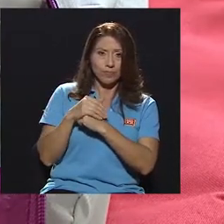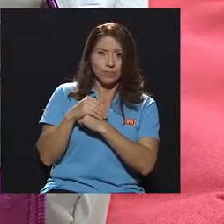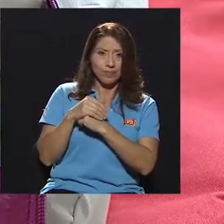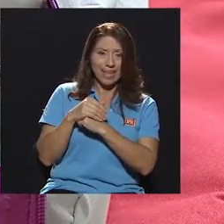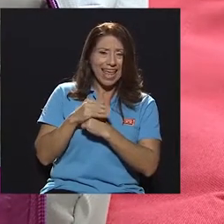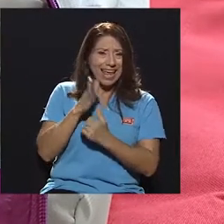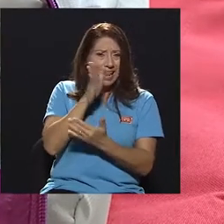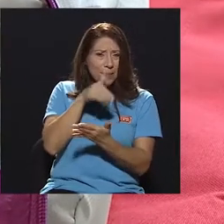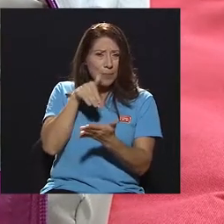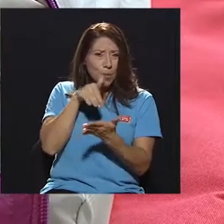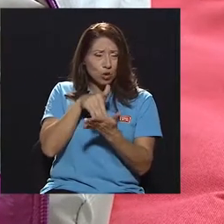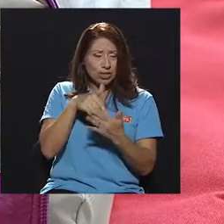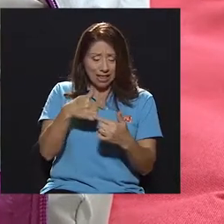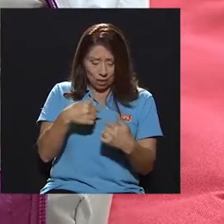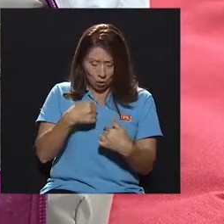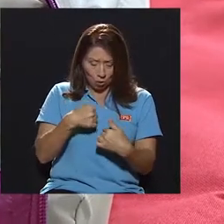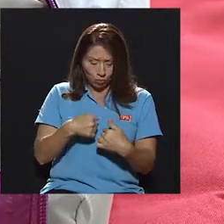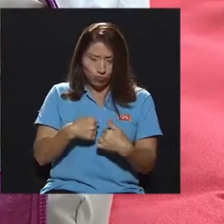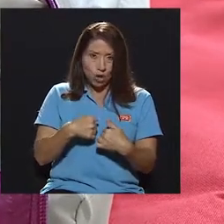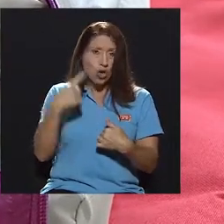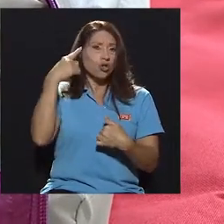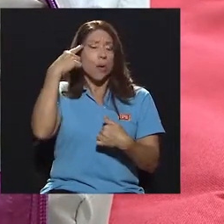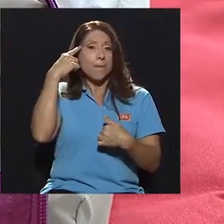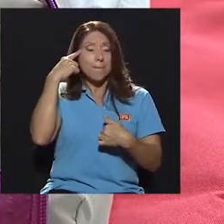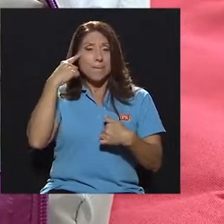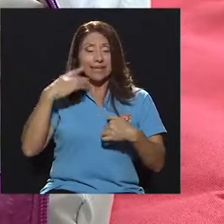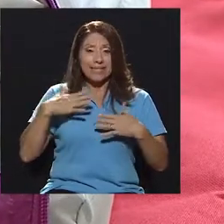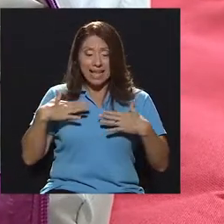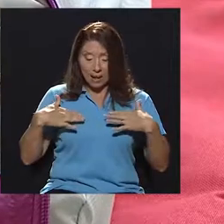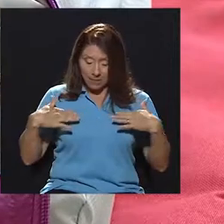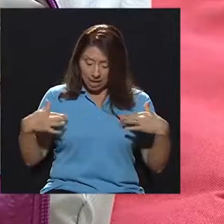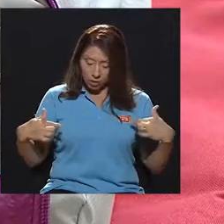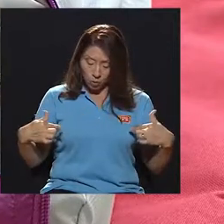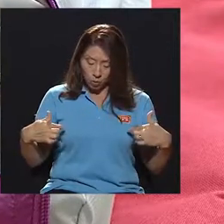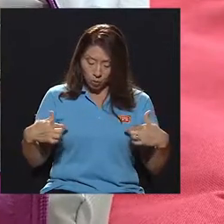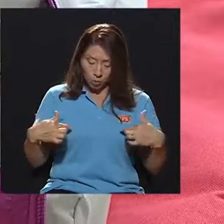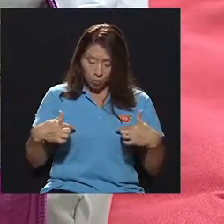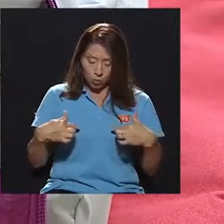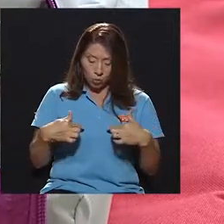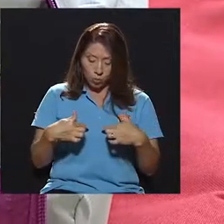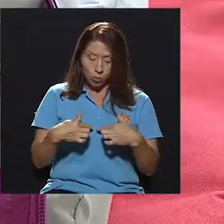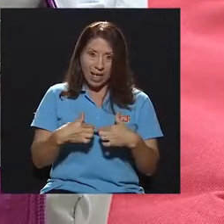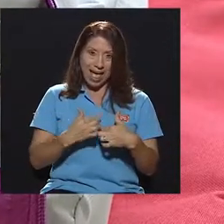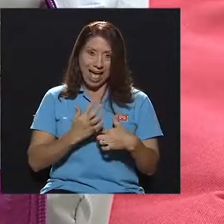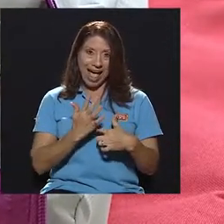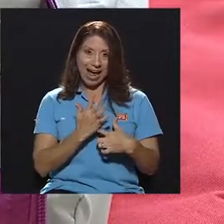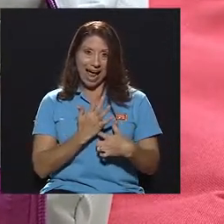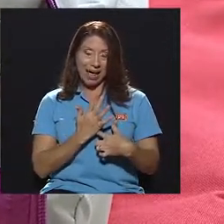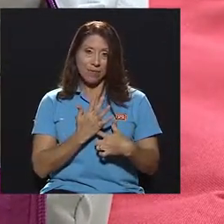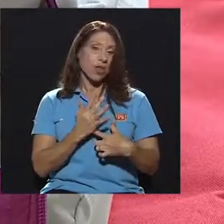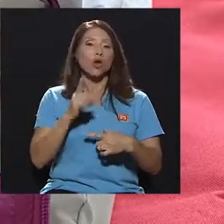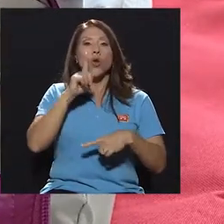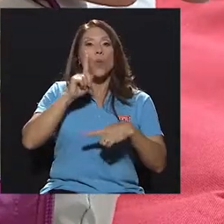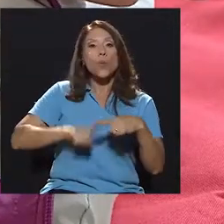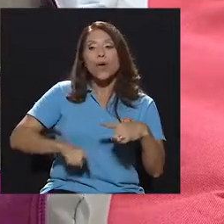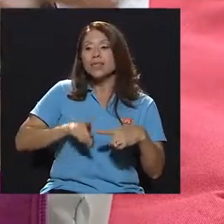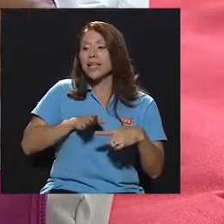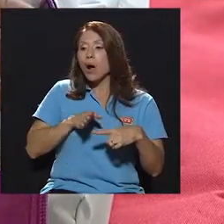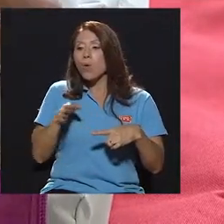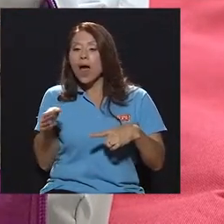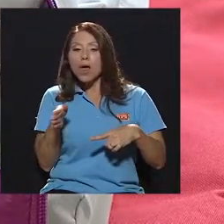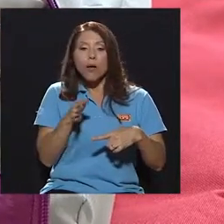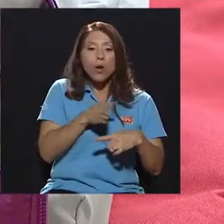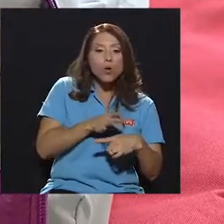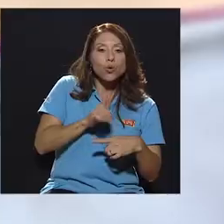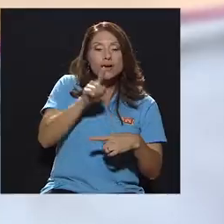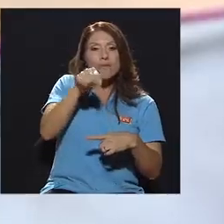el puro centro del tórax, sobre la línea imaginaria entre los pezones. No puede ser ni al lado, ni al otro, ni